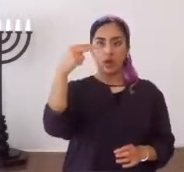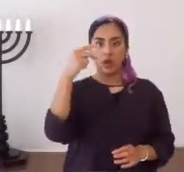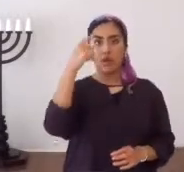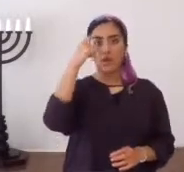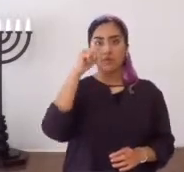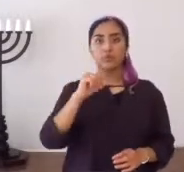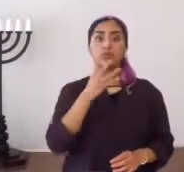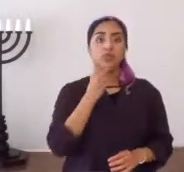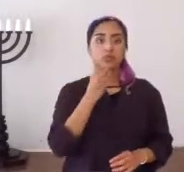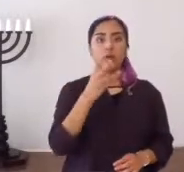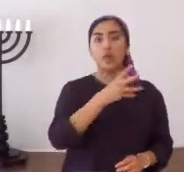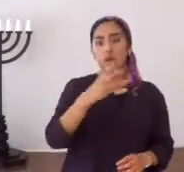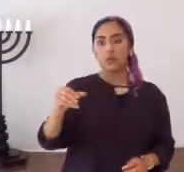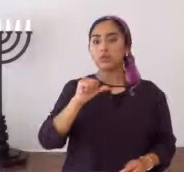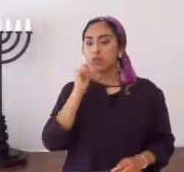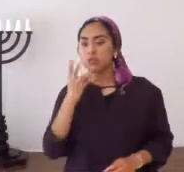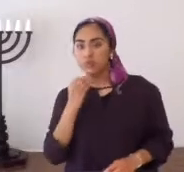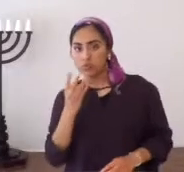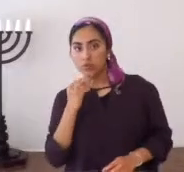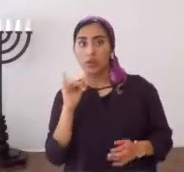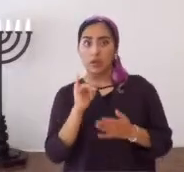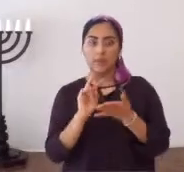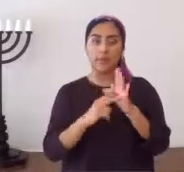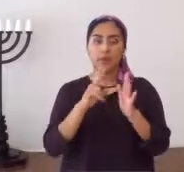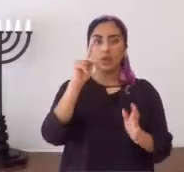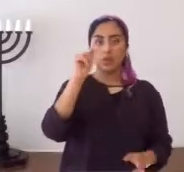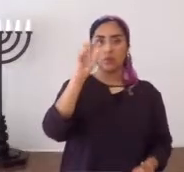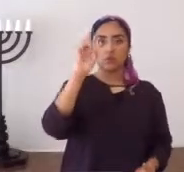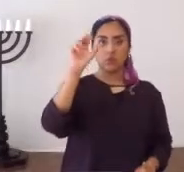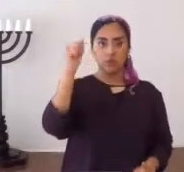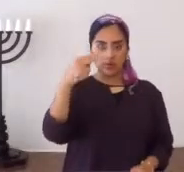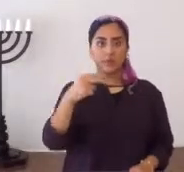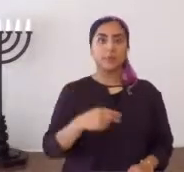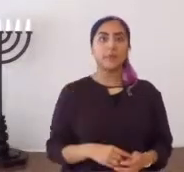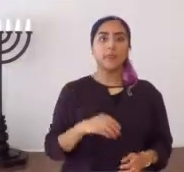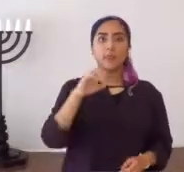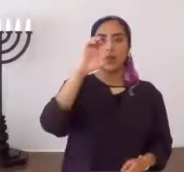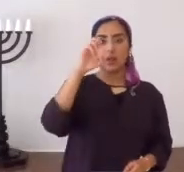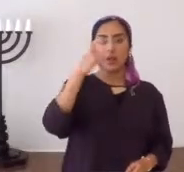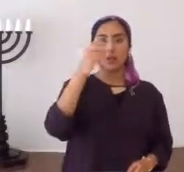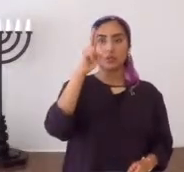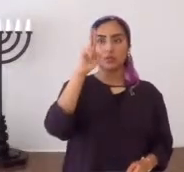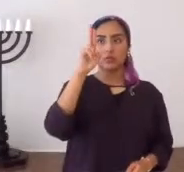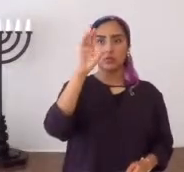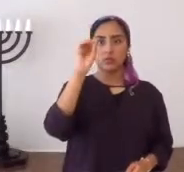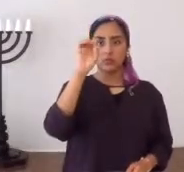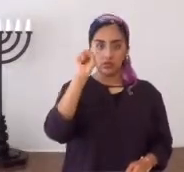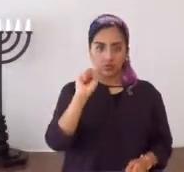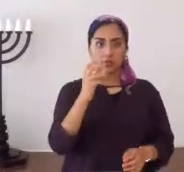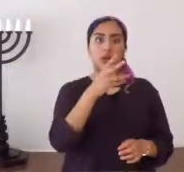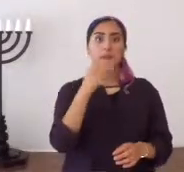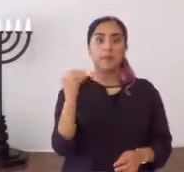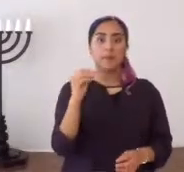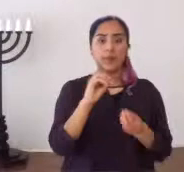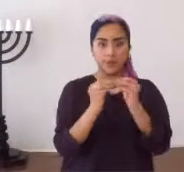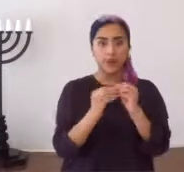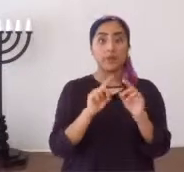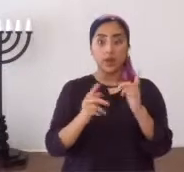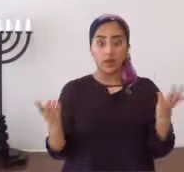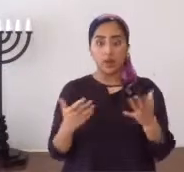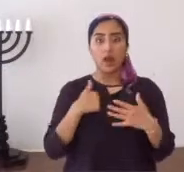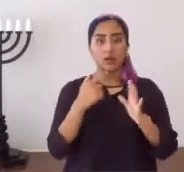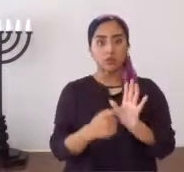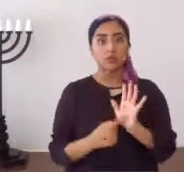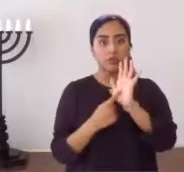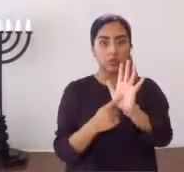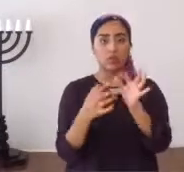una sola Torah, tendrá el natural, como el extranjero, eso es Torah, Éxodo, Shemot, y Bebitar, Números,